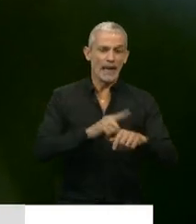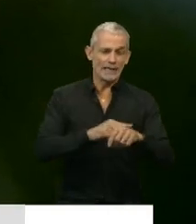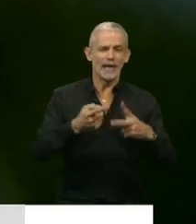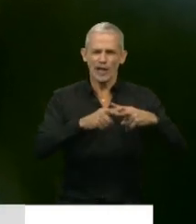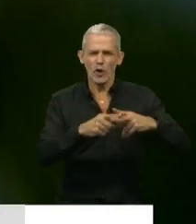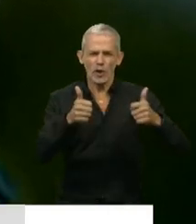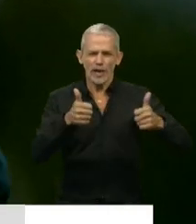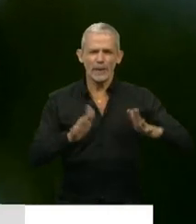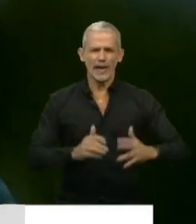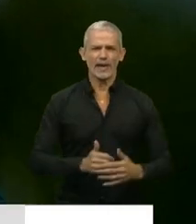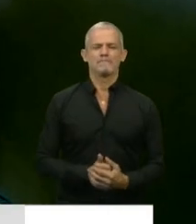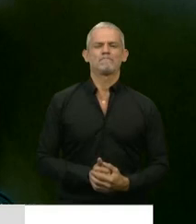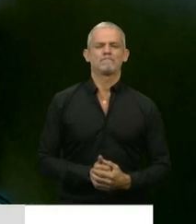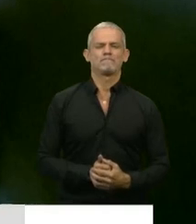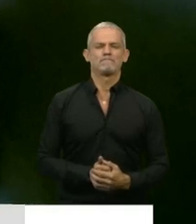técnica.